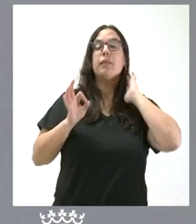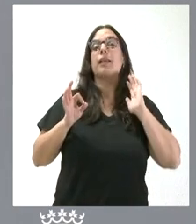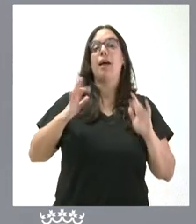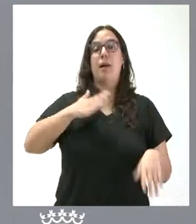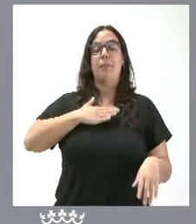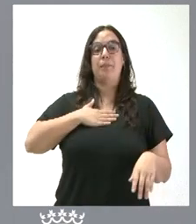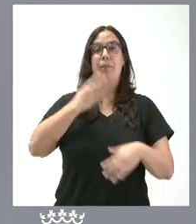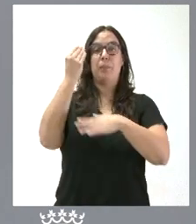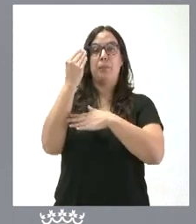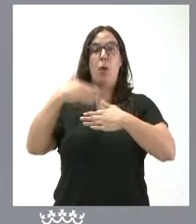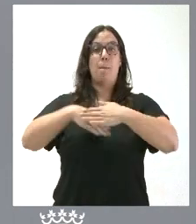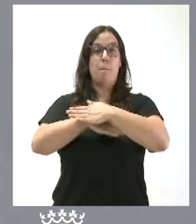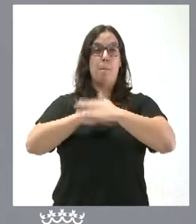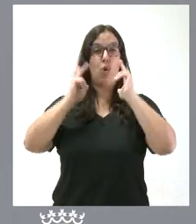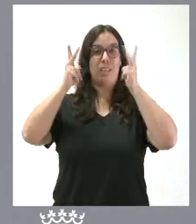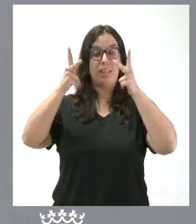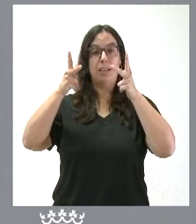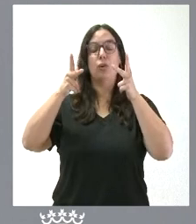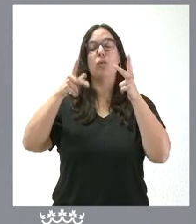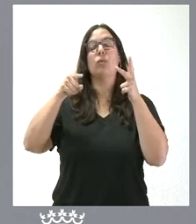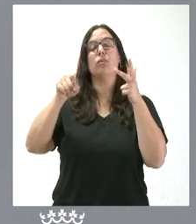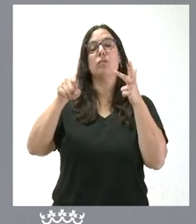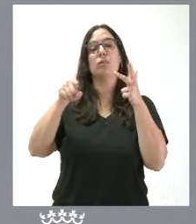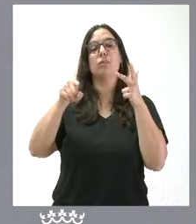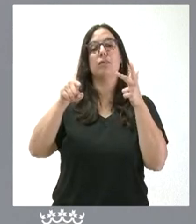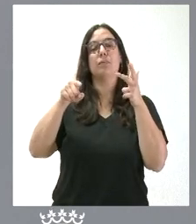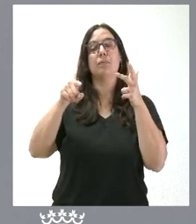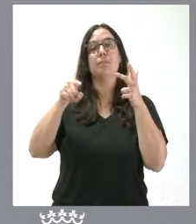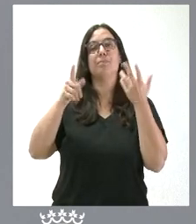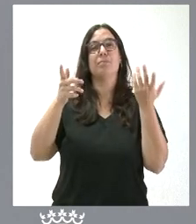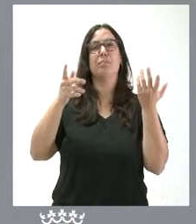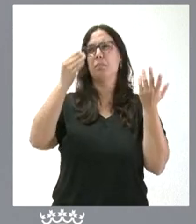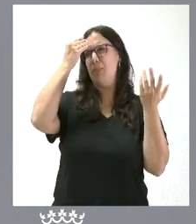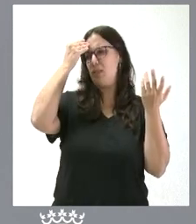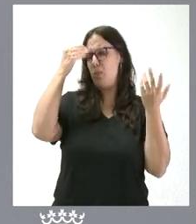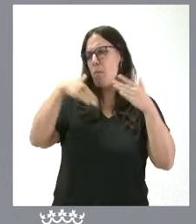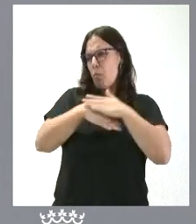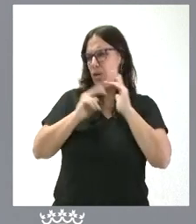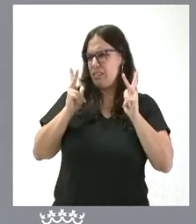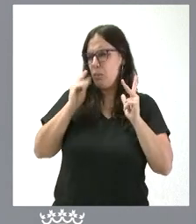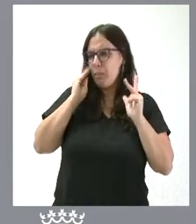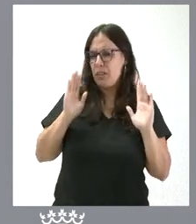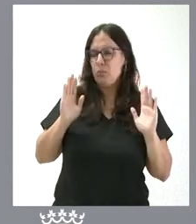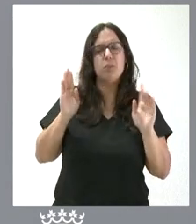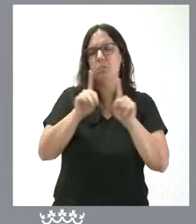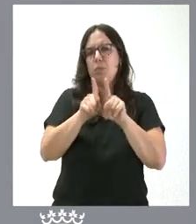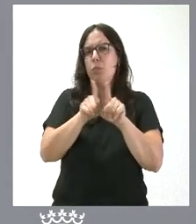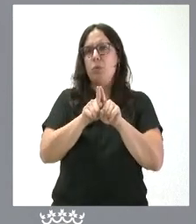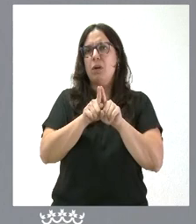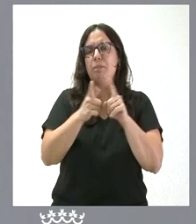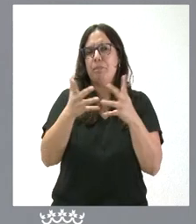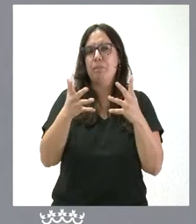muebles de un monasterio a otro, creo que es monasterio, pero, en todo caso, un